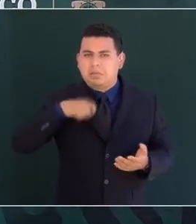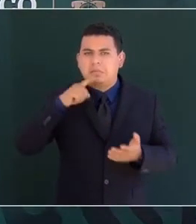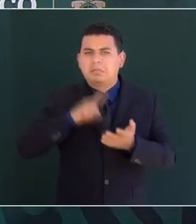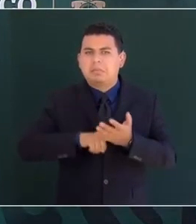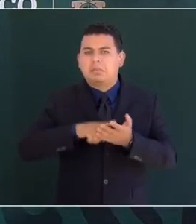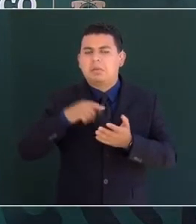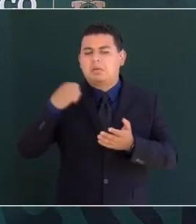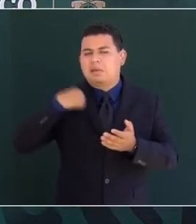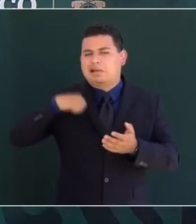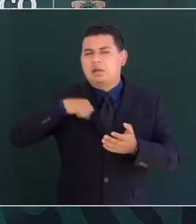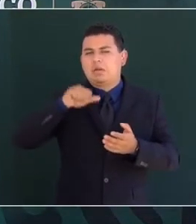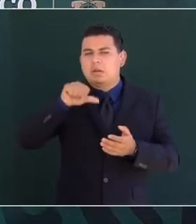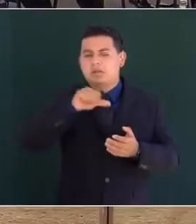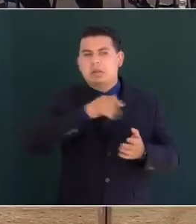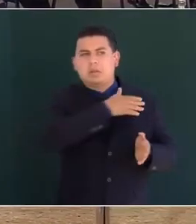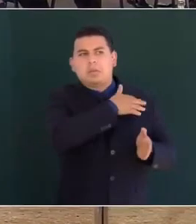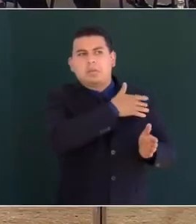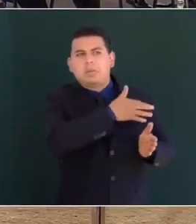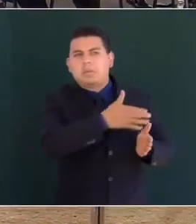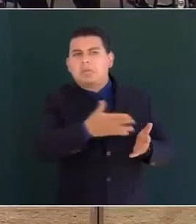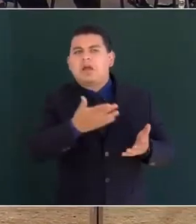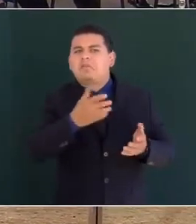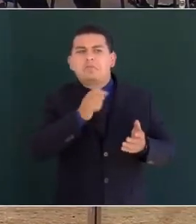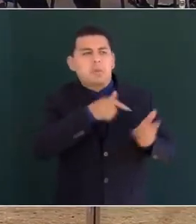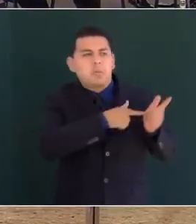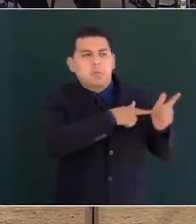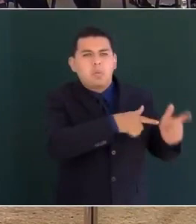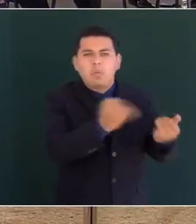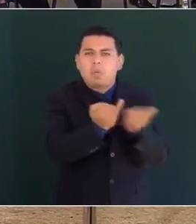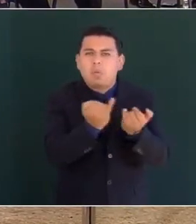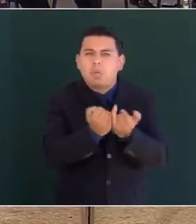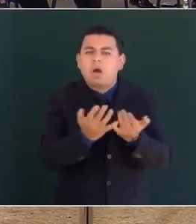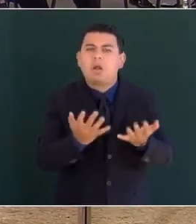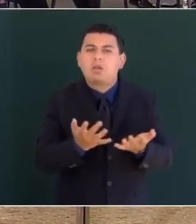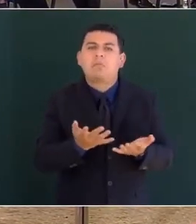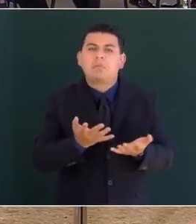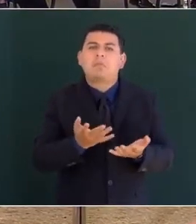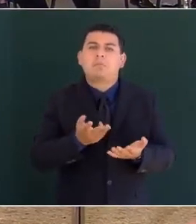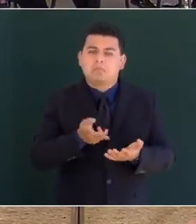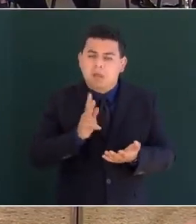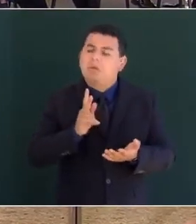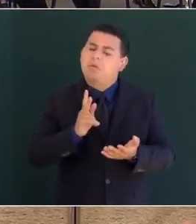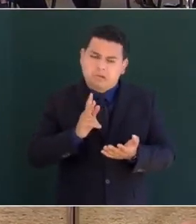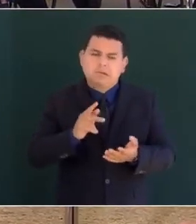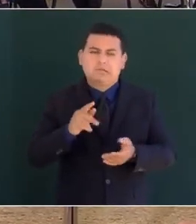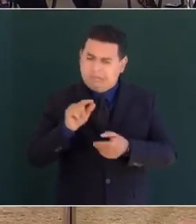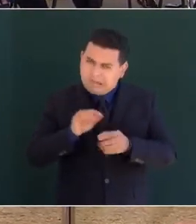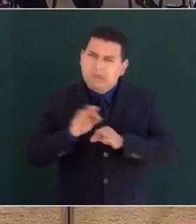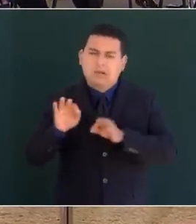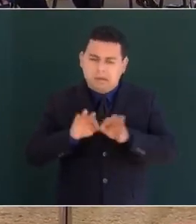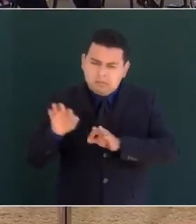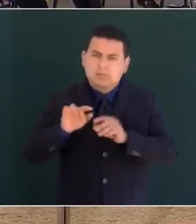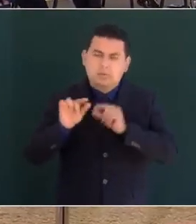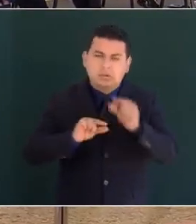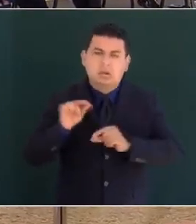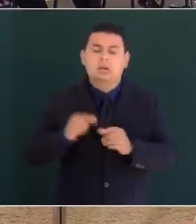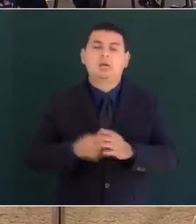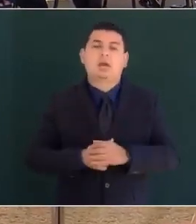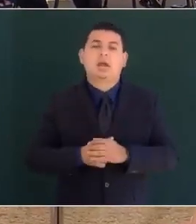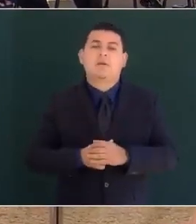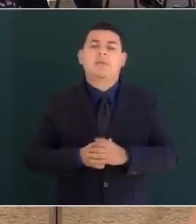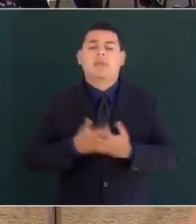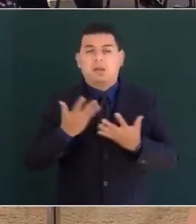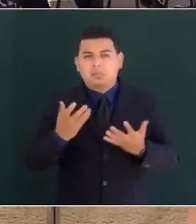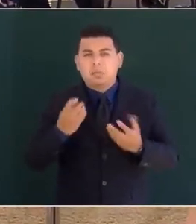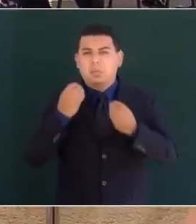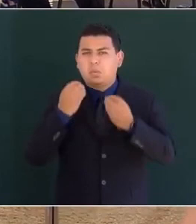a pesar a pesar de las profundas diferencias políticas entre los bandos